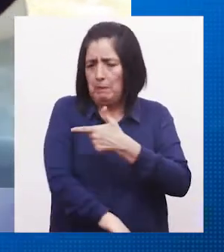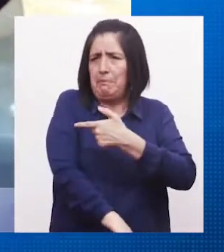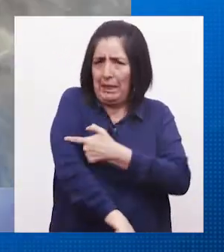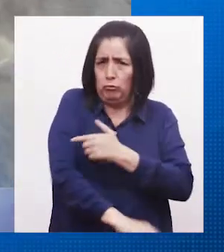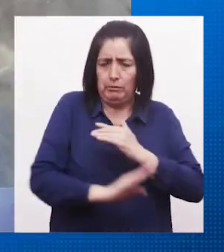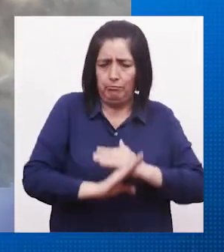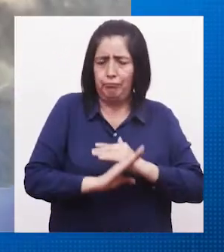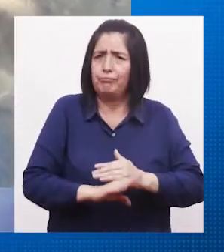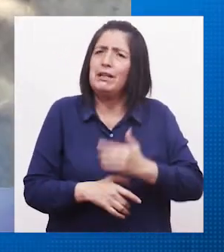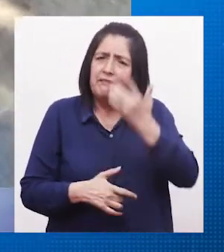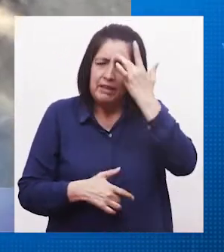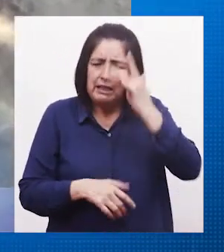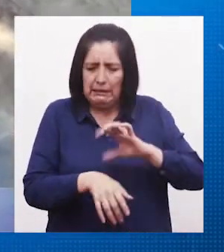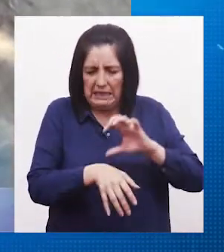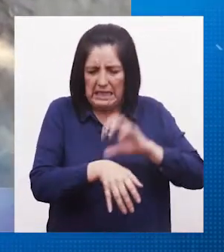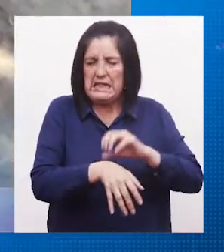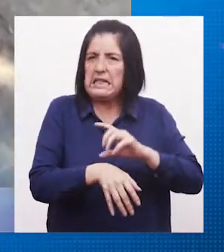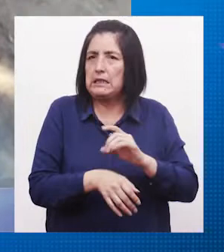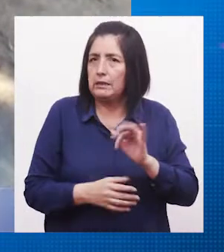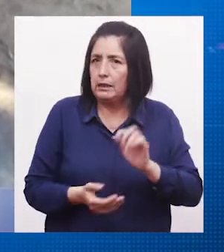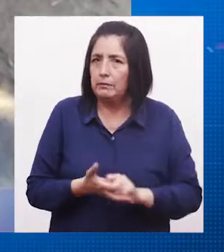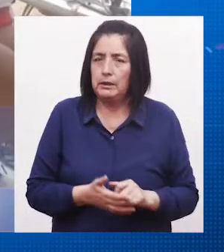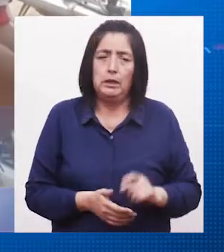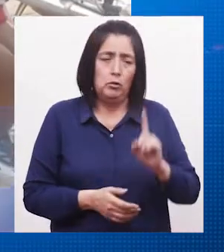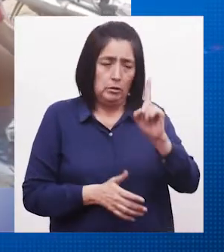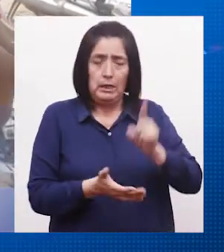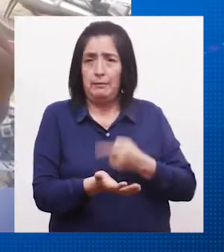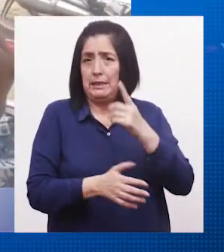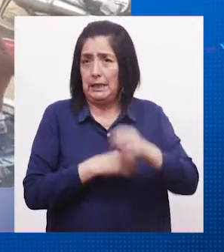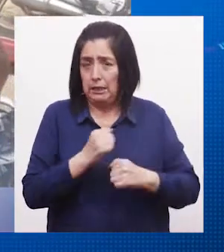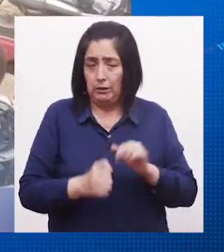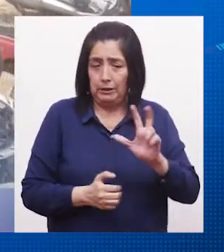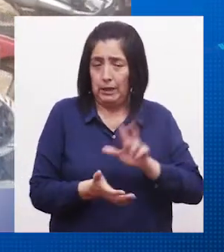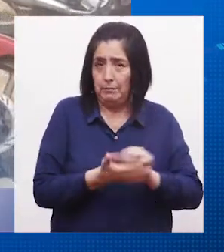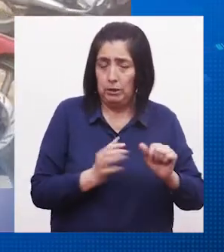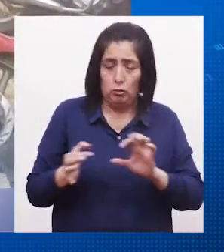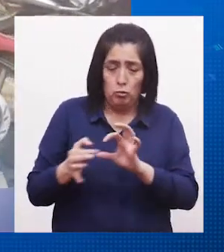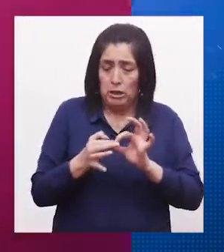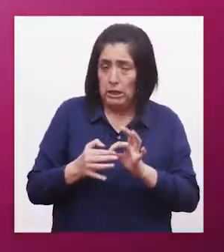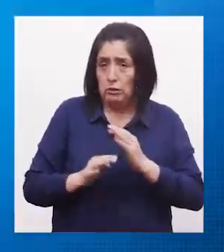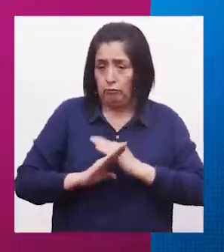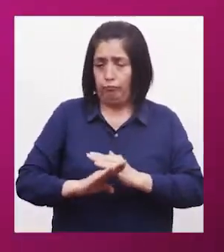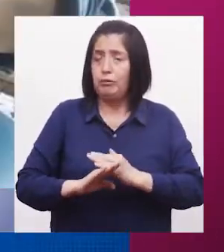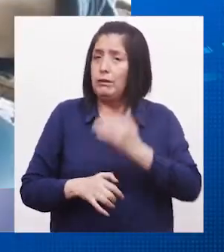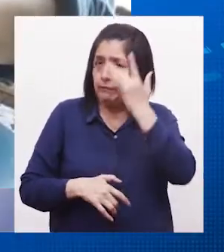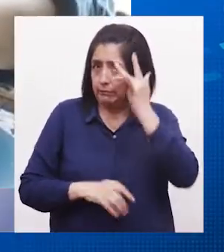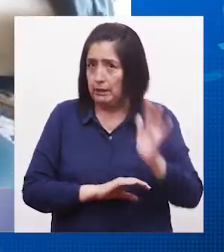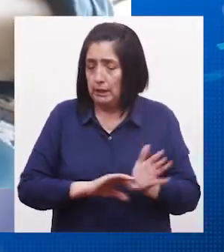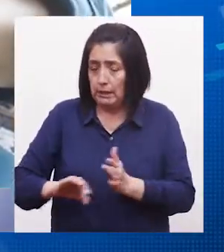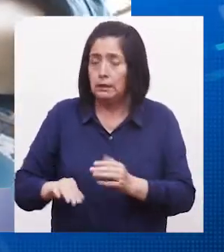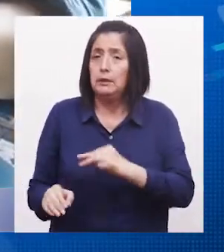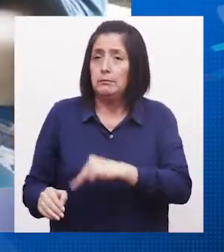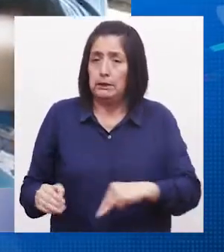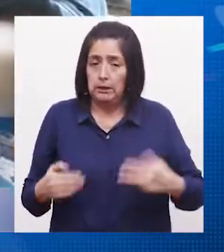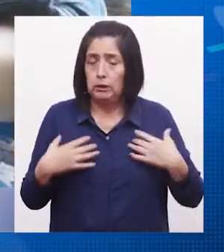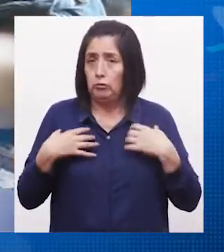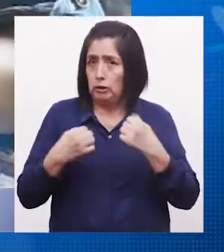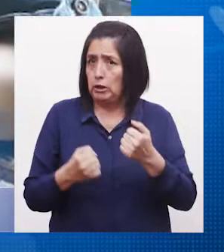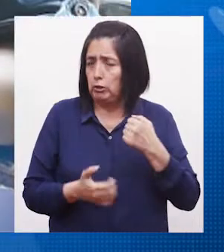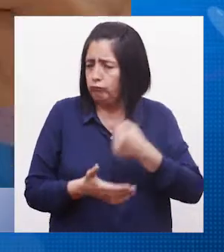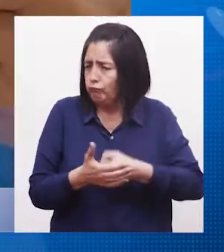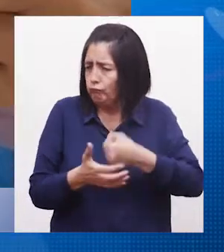la rabia una vez al año A partir de los tres meses de edad Unidos contra la rabia El Ministerio de Salud Continúa